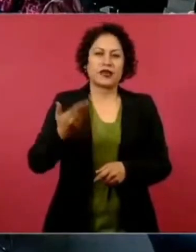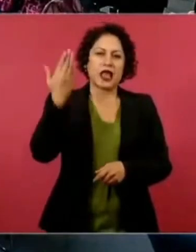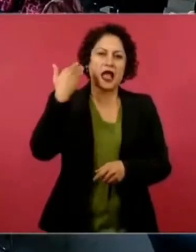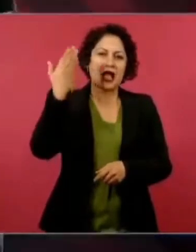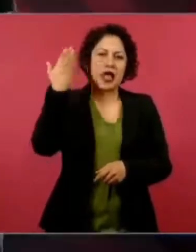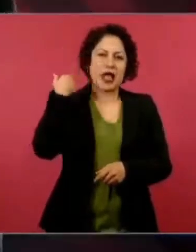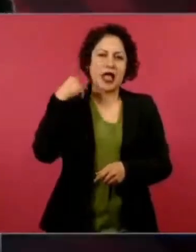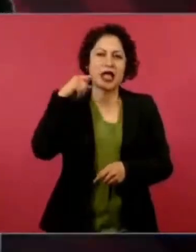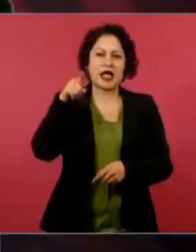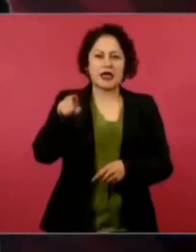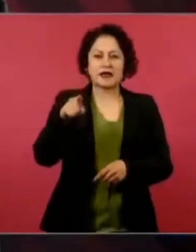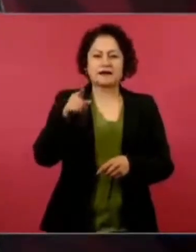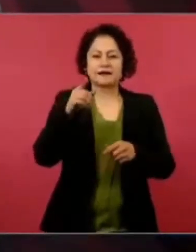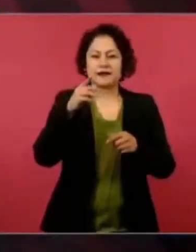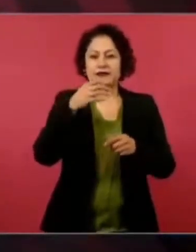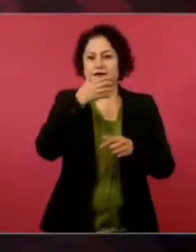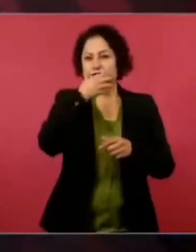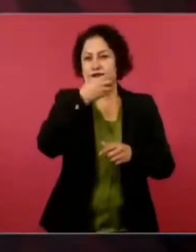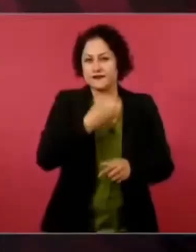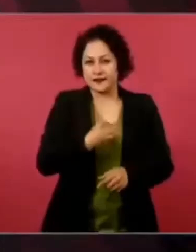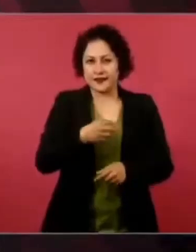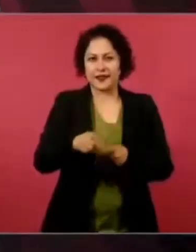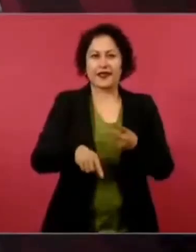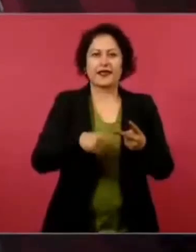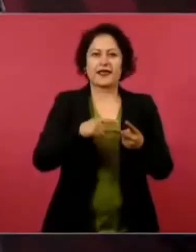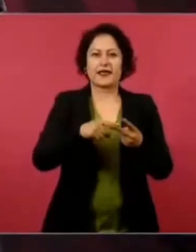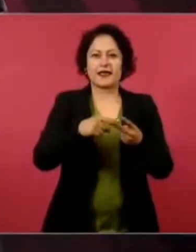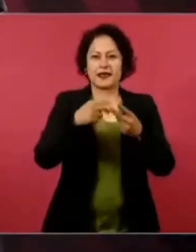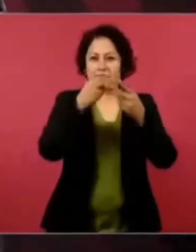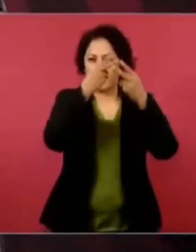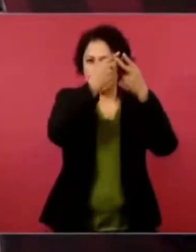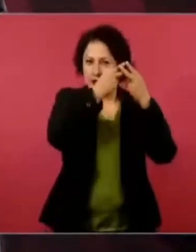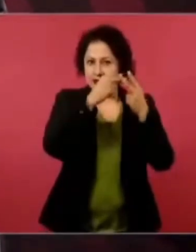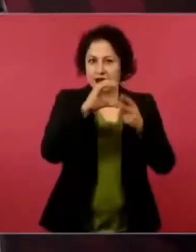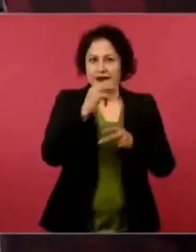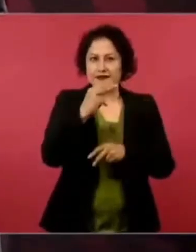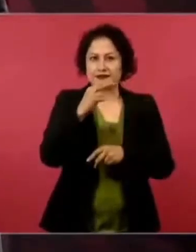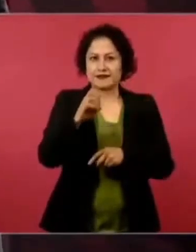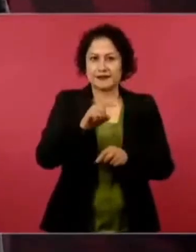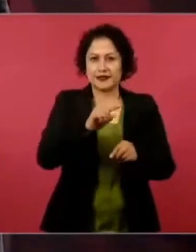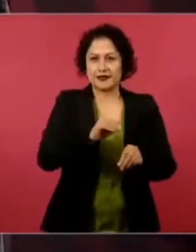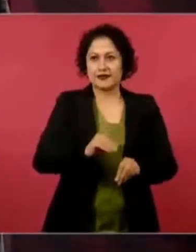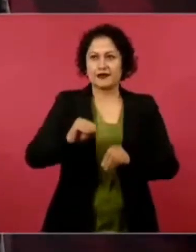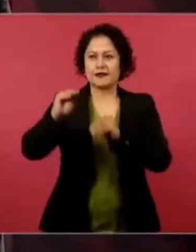en el Granma, a Cuba, estuvo el Che en Palenque